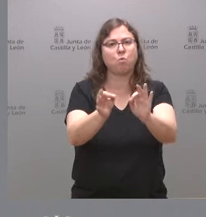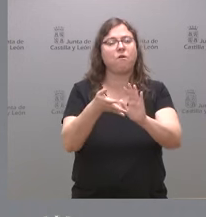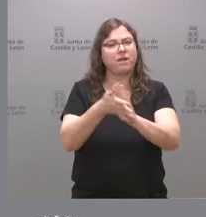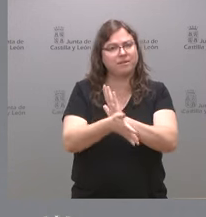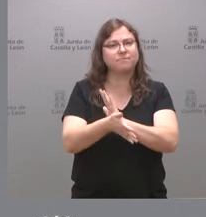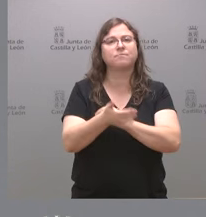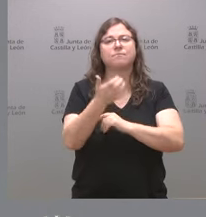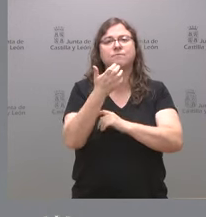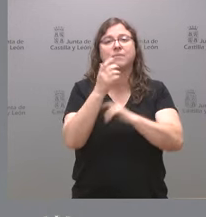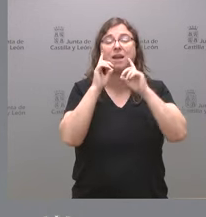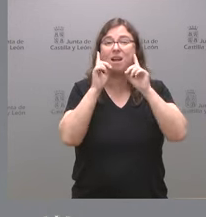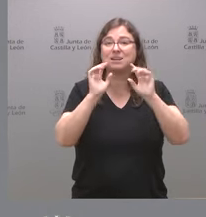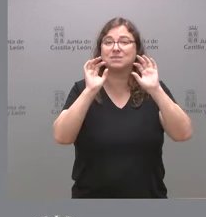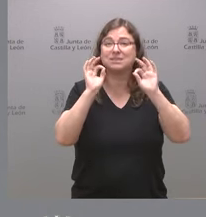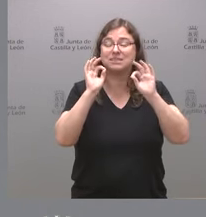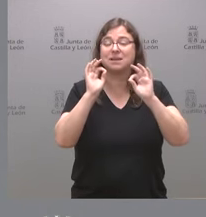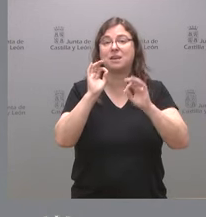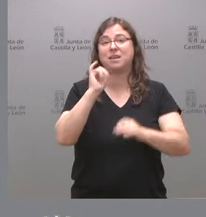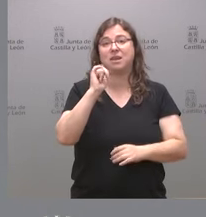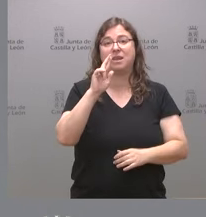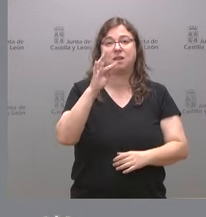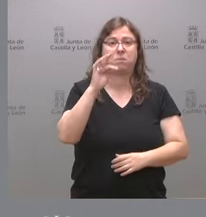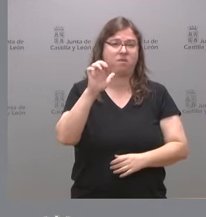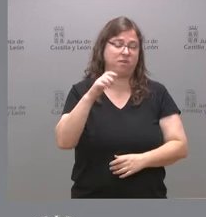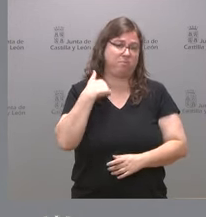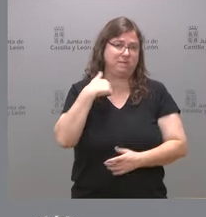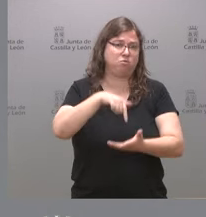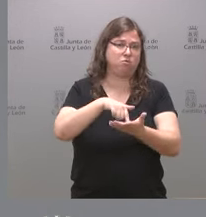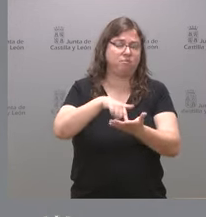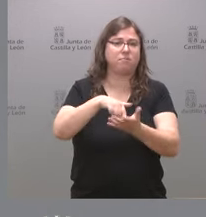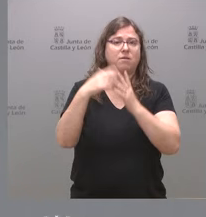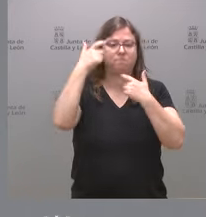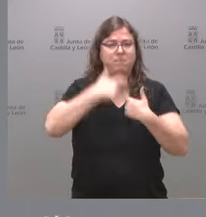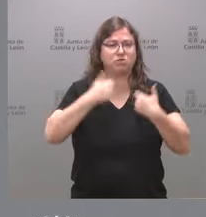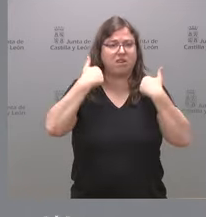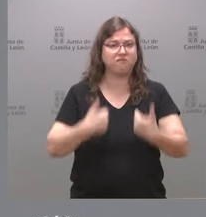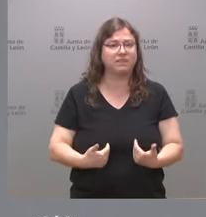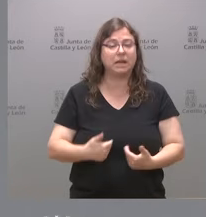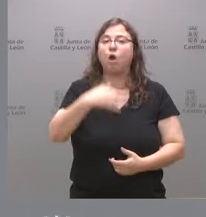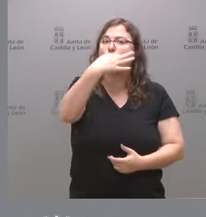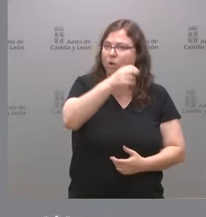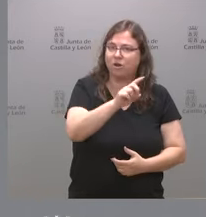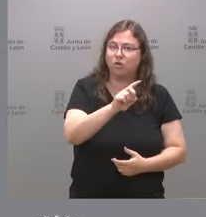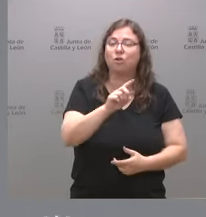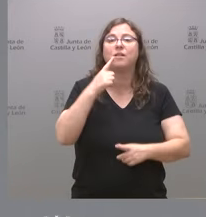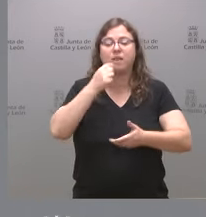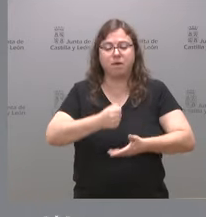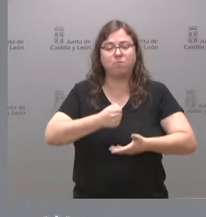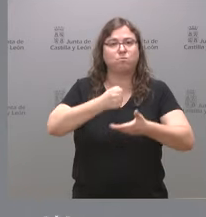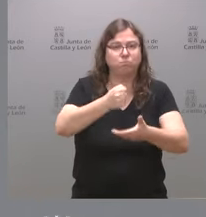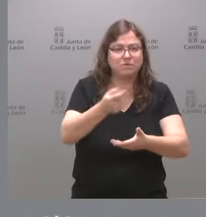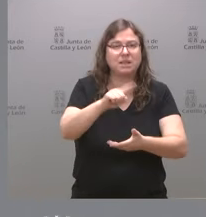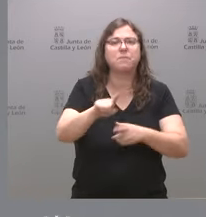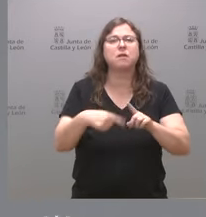profundizando en el caso concreto del impuesto de las personas físicas y como le digo no es el único porque hemos actuado también en transmisiones patrimoniales y hemos